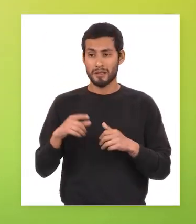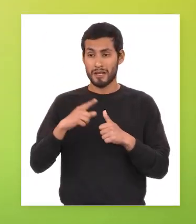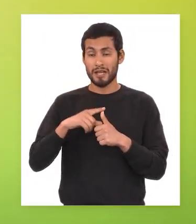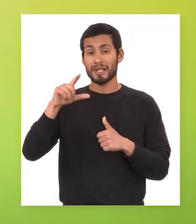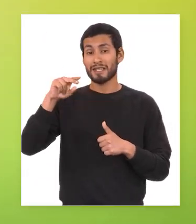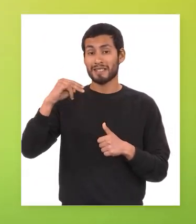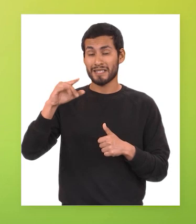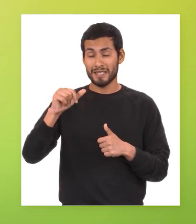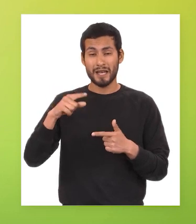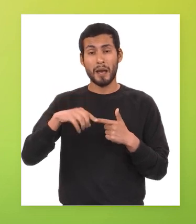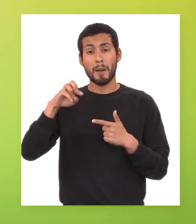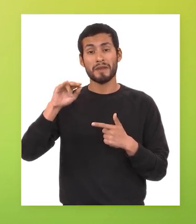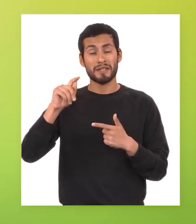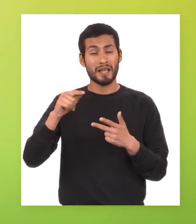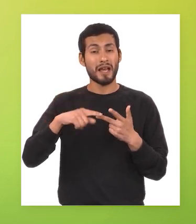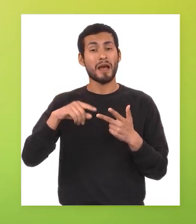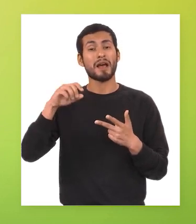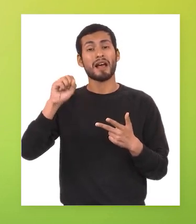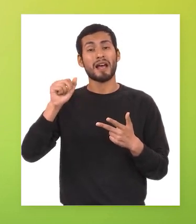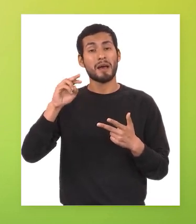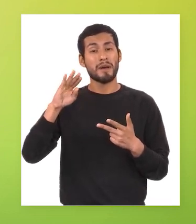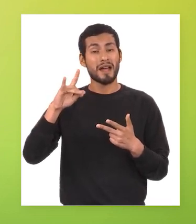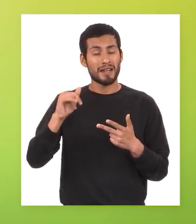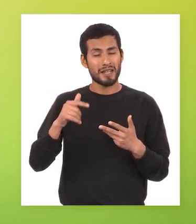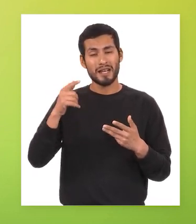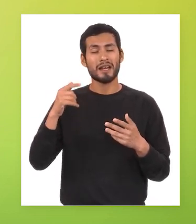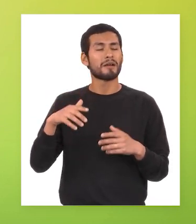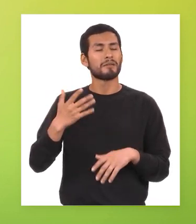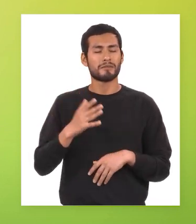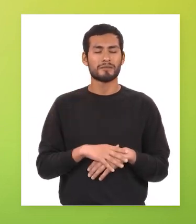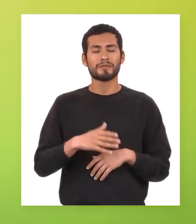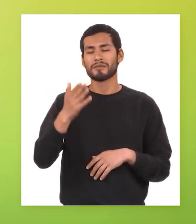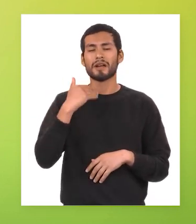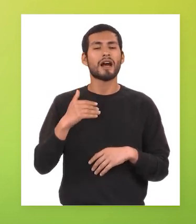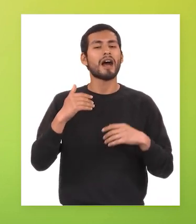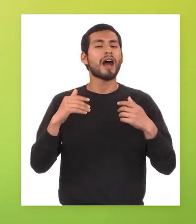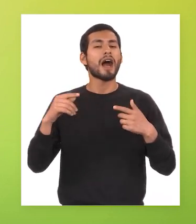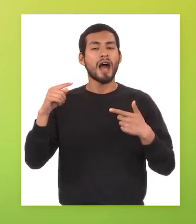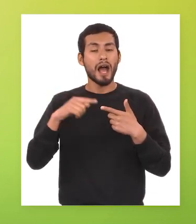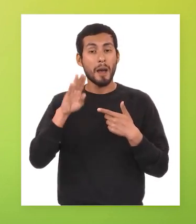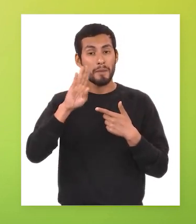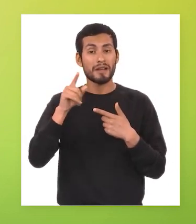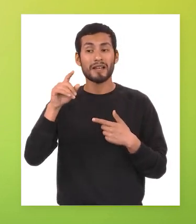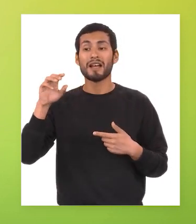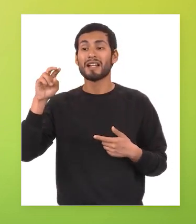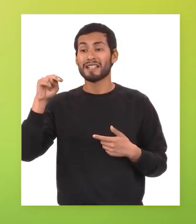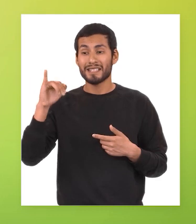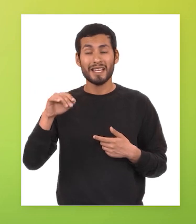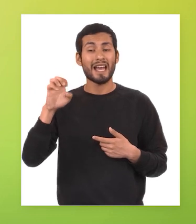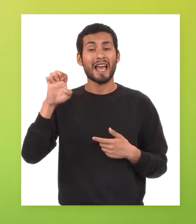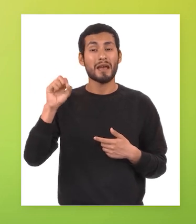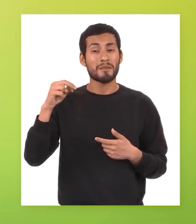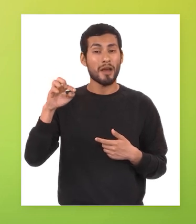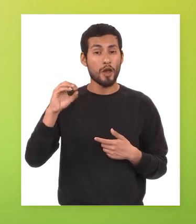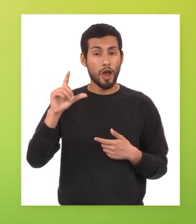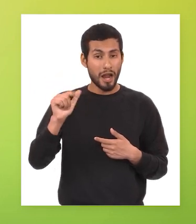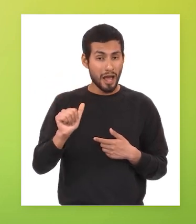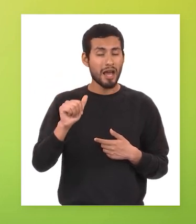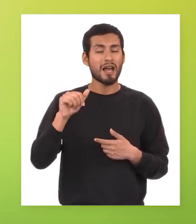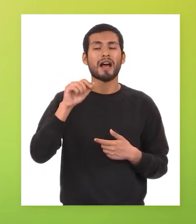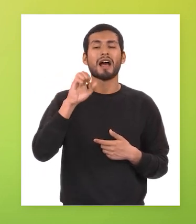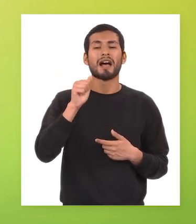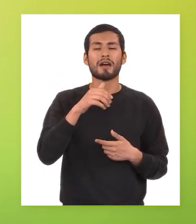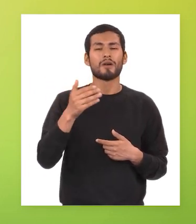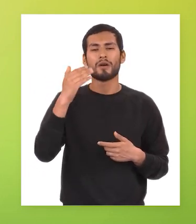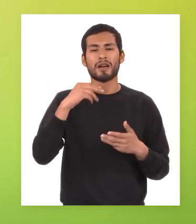a la niña la pinta y la santa maría de la niña la española y la santa maría o se la